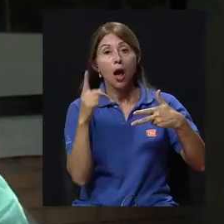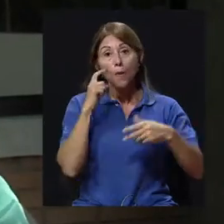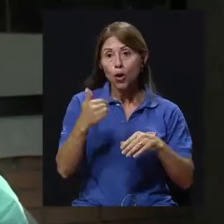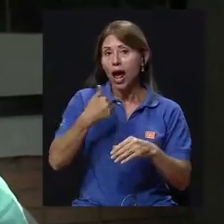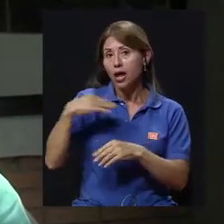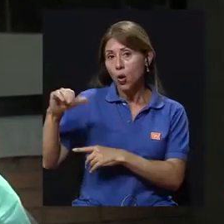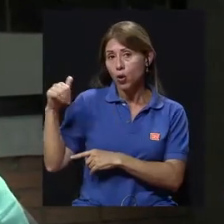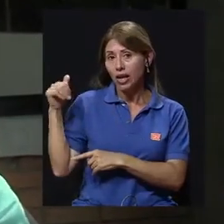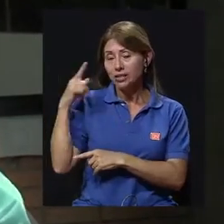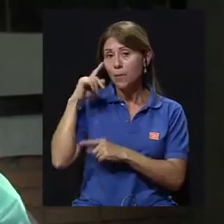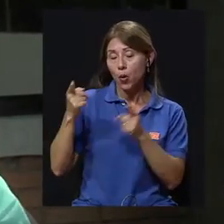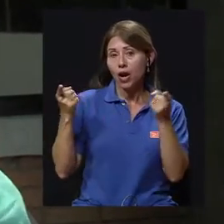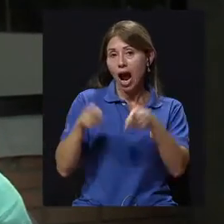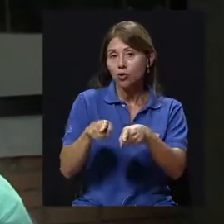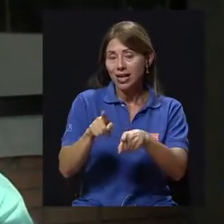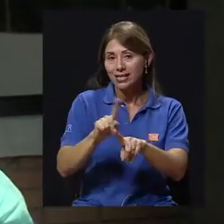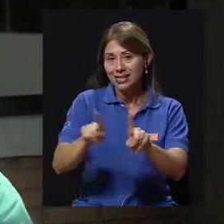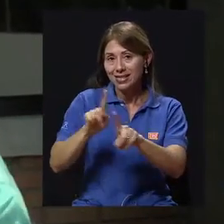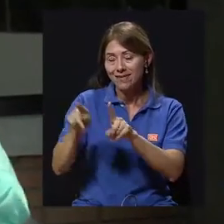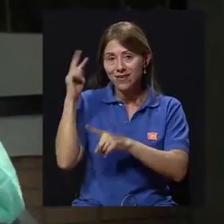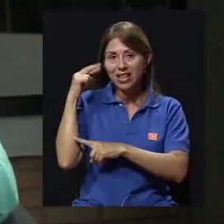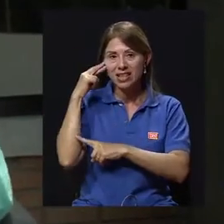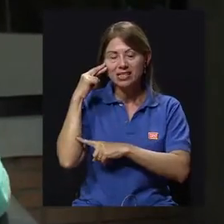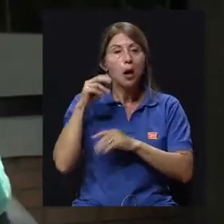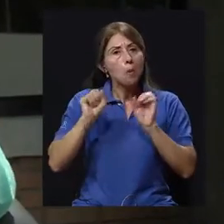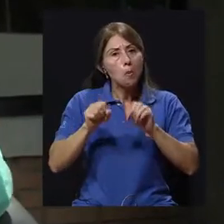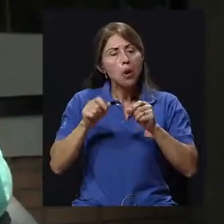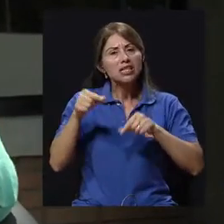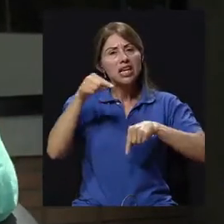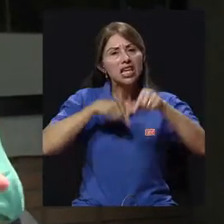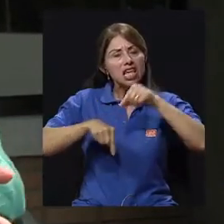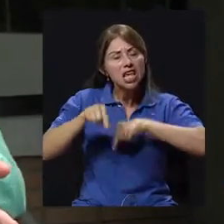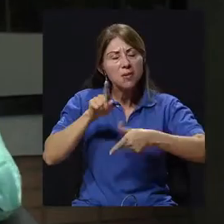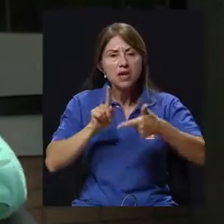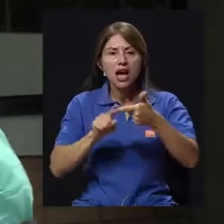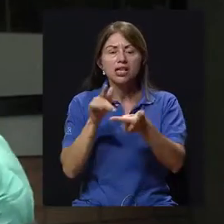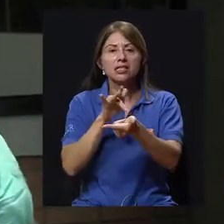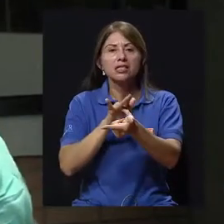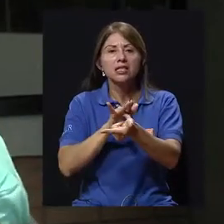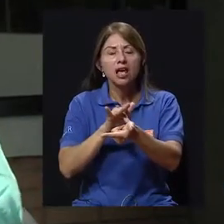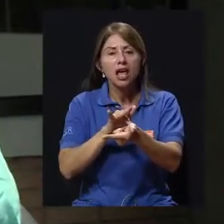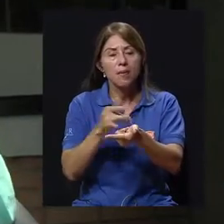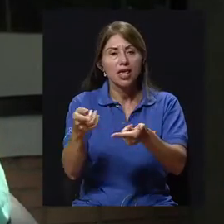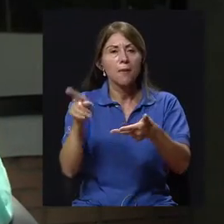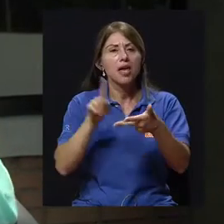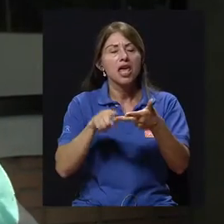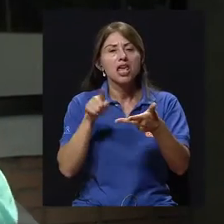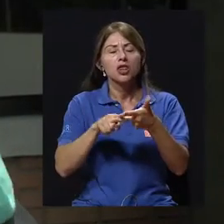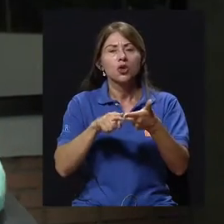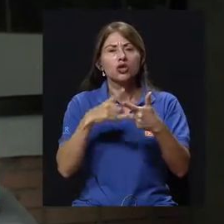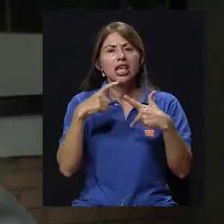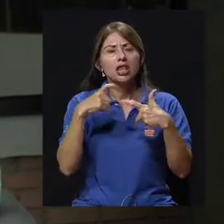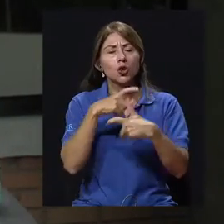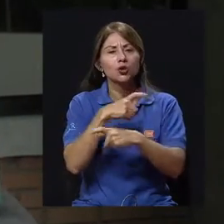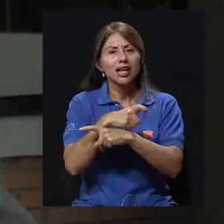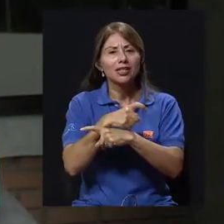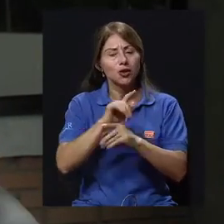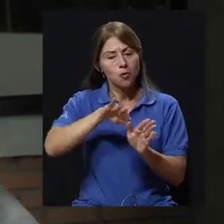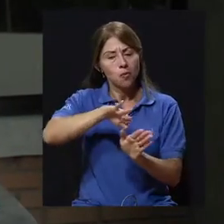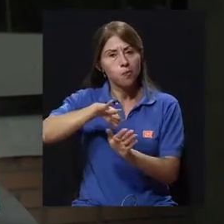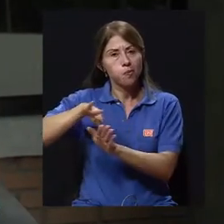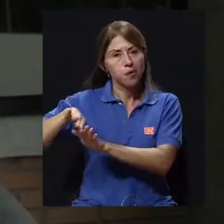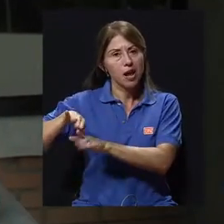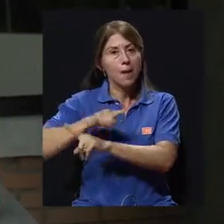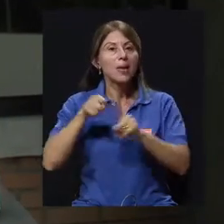que pueden ser químicas, por medicamentos o por otras razones, intoxicación puede producir una hepatitis. Pero hoy nos vamos a